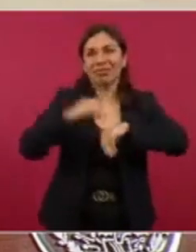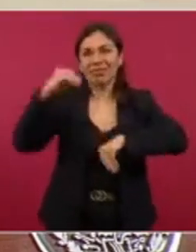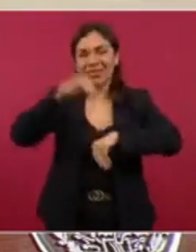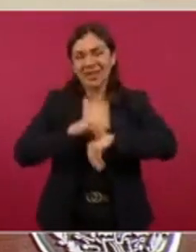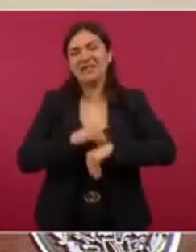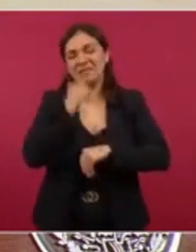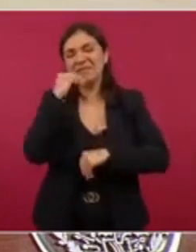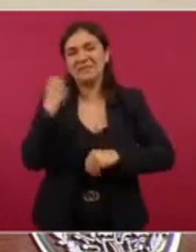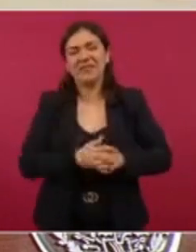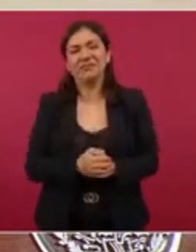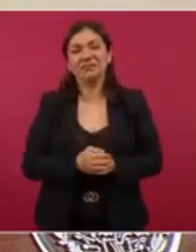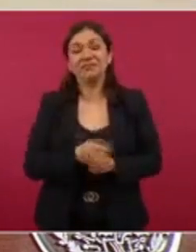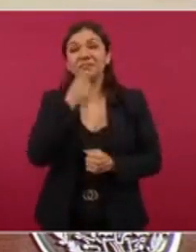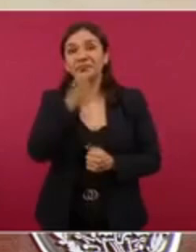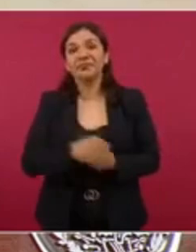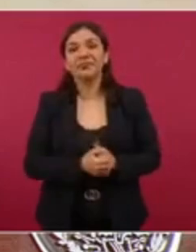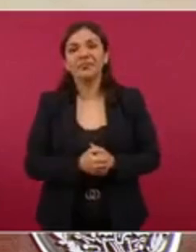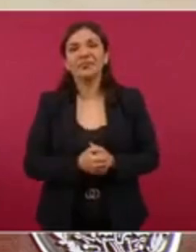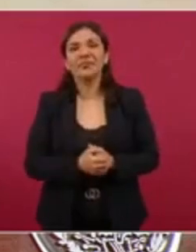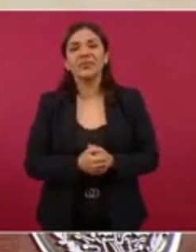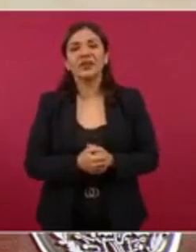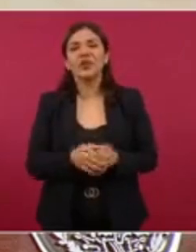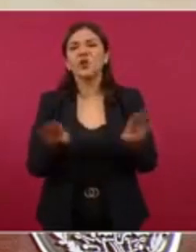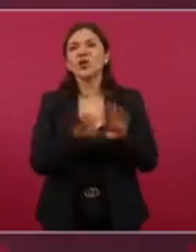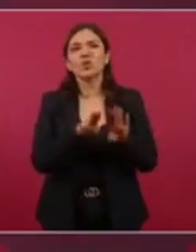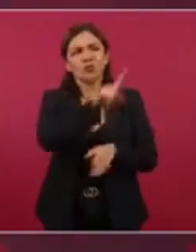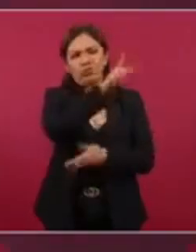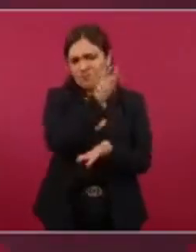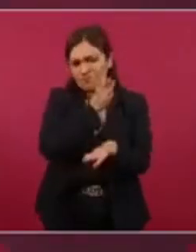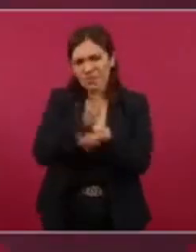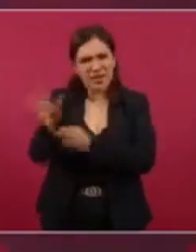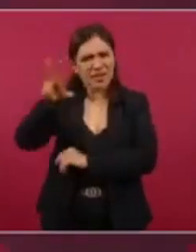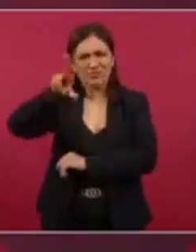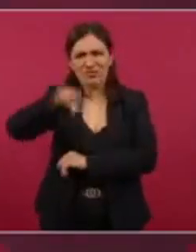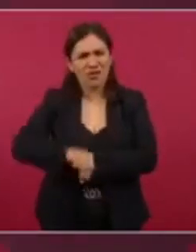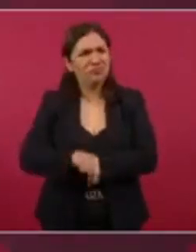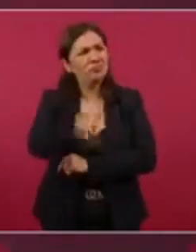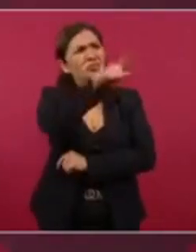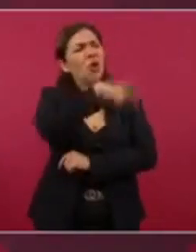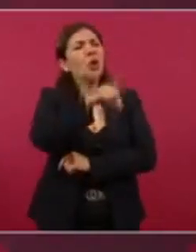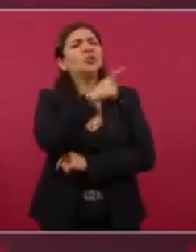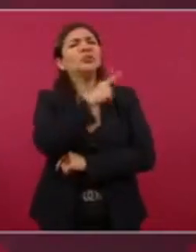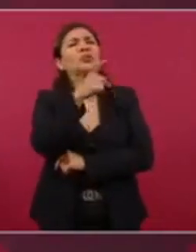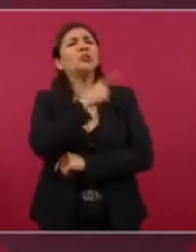no se meta o alguien así, se destruyen solos.